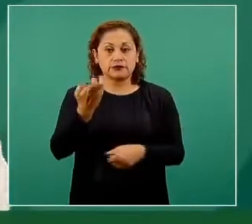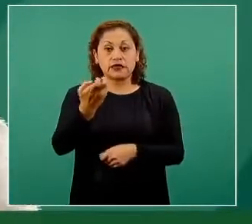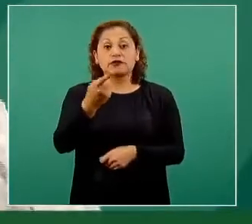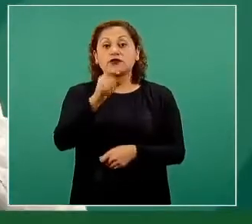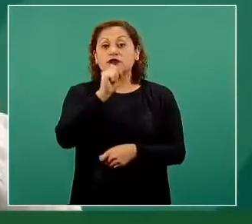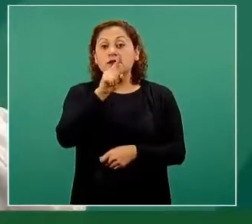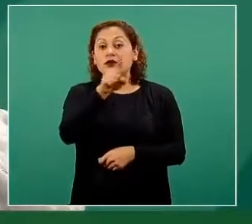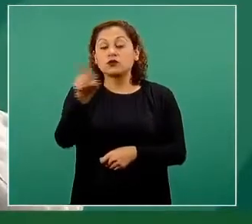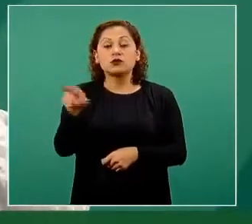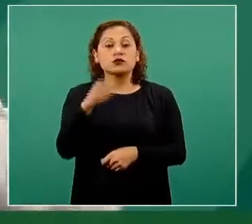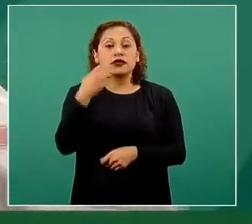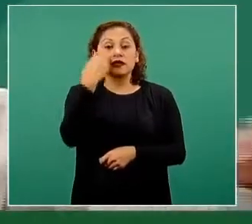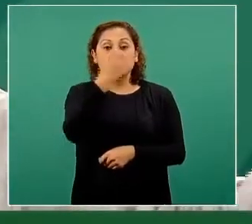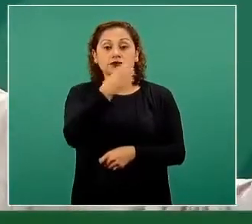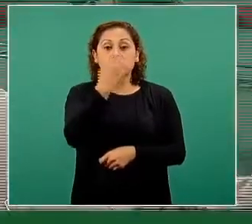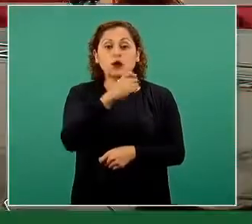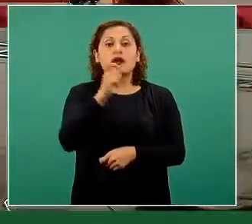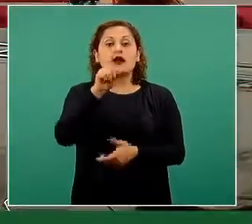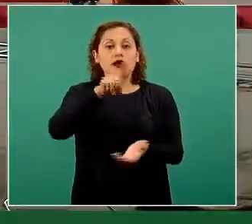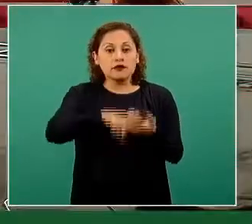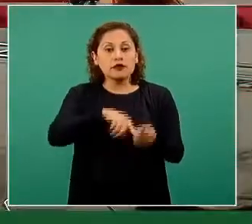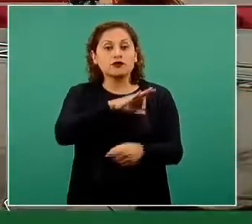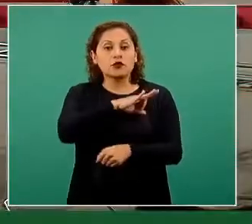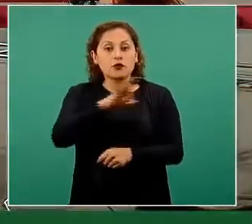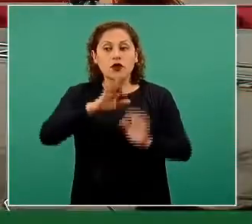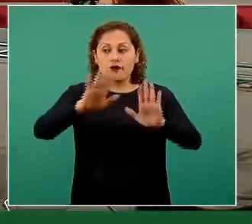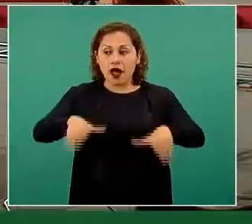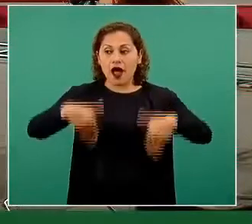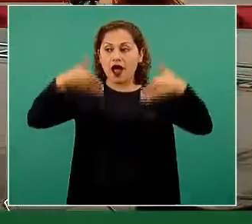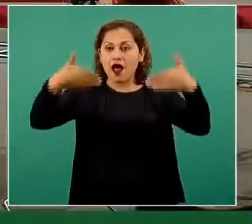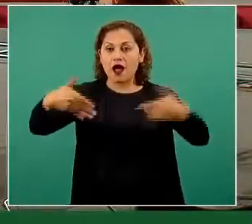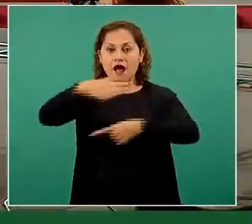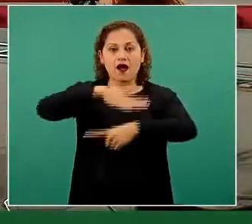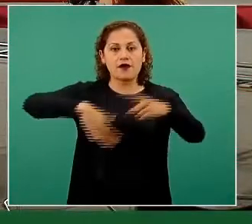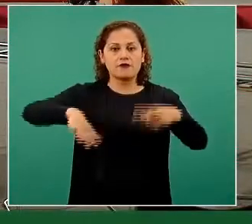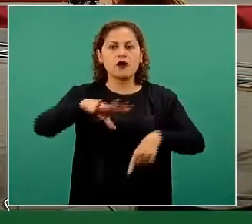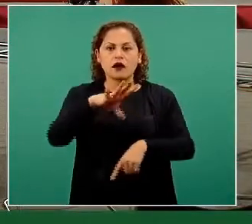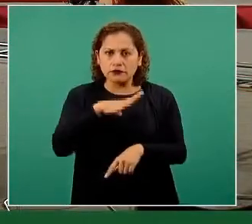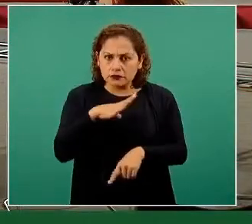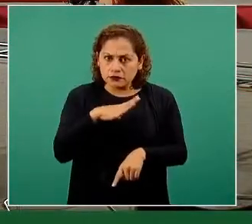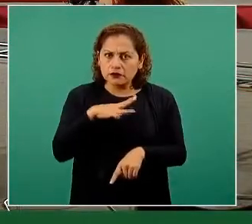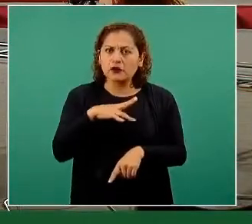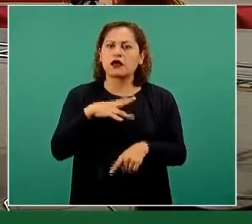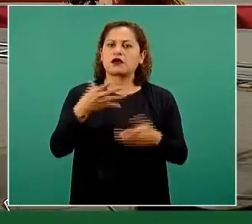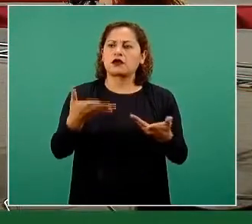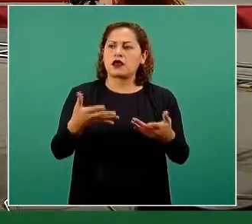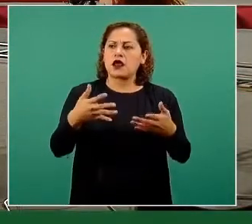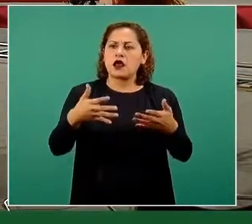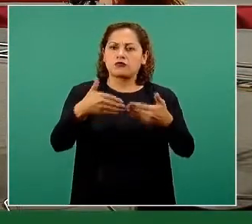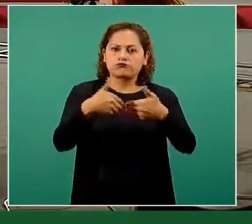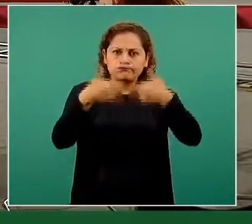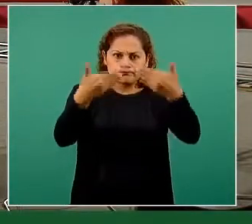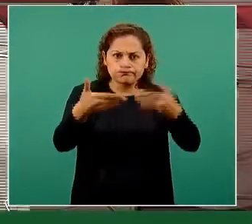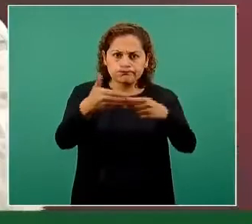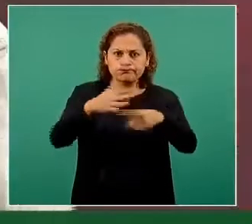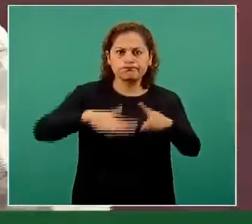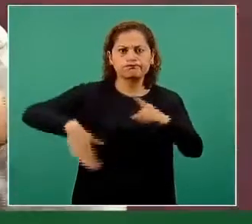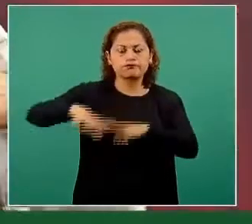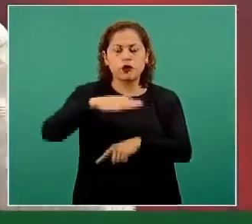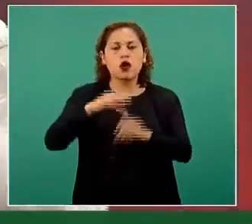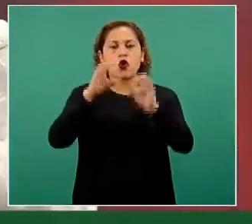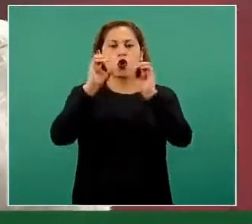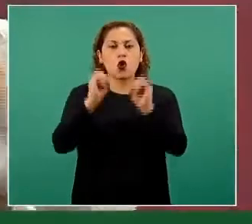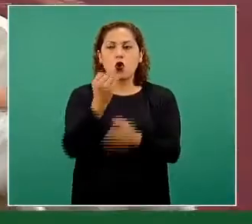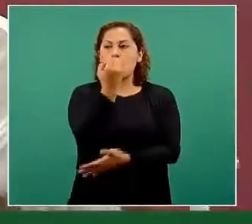es que se usen los espacios abiertos, donde existe un patio, un jardín, un auditorio, que se